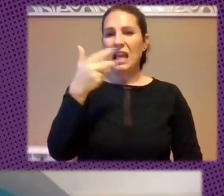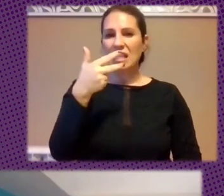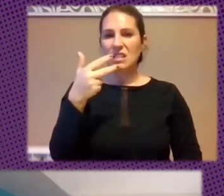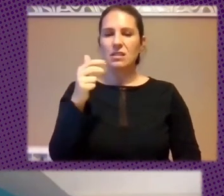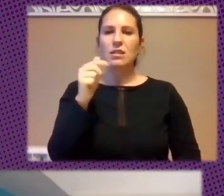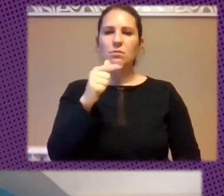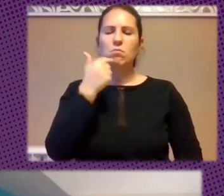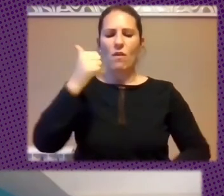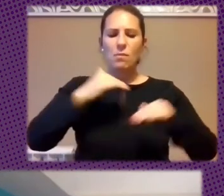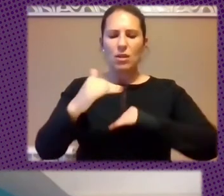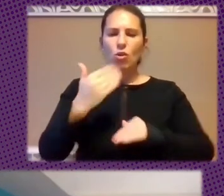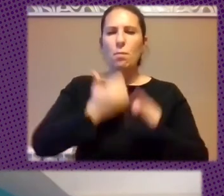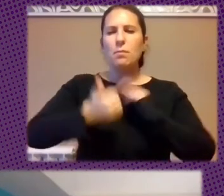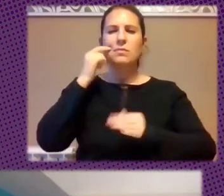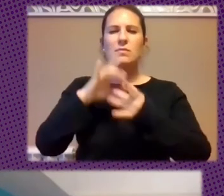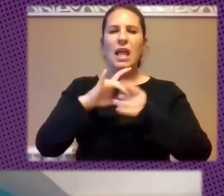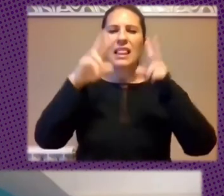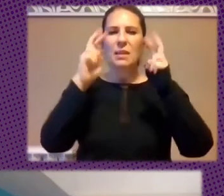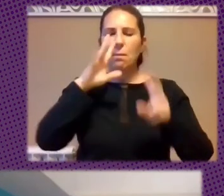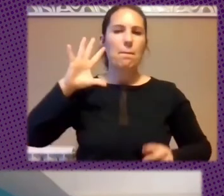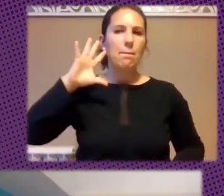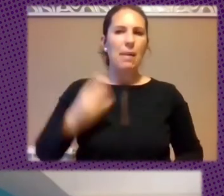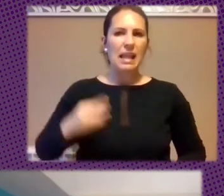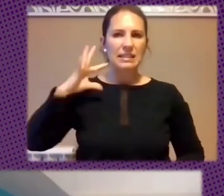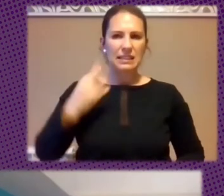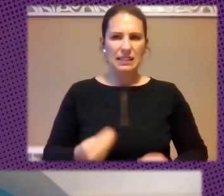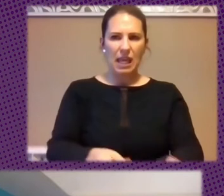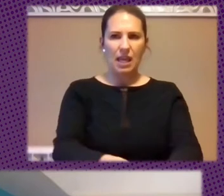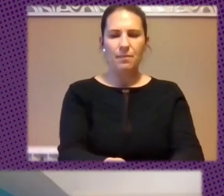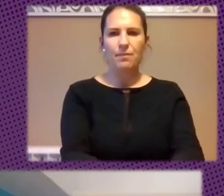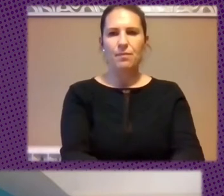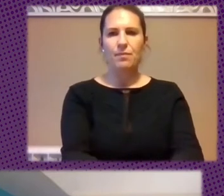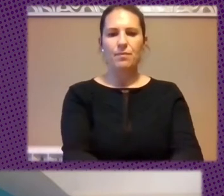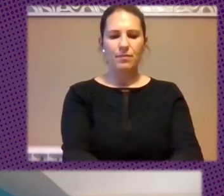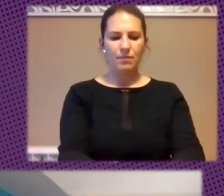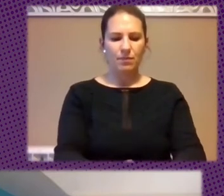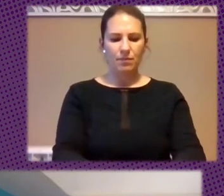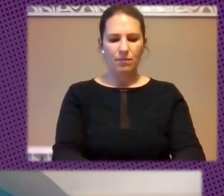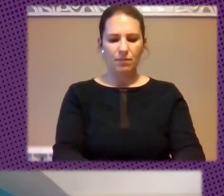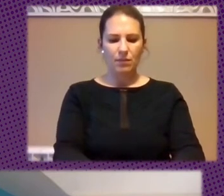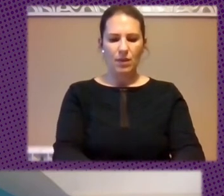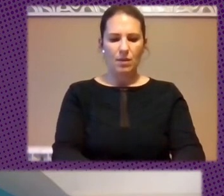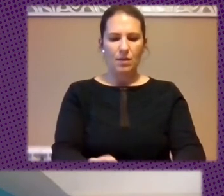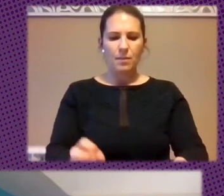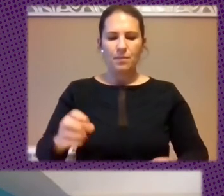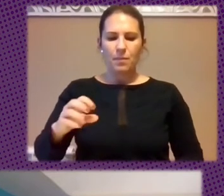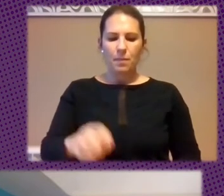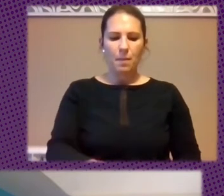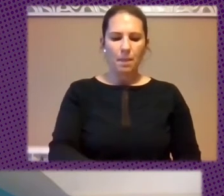En Cuestiones De Palestina Y Creo Que Se Puede Aplicar A Lo Que Estamos Pensando Aquí Porque Boicot